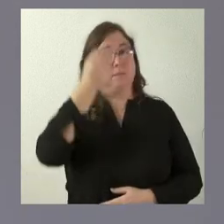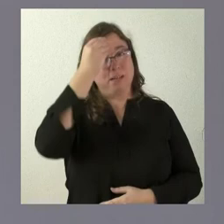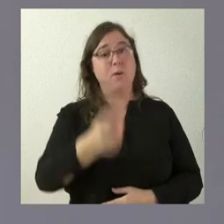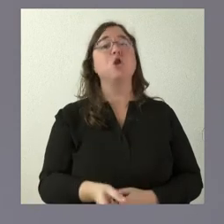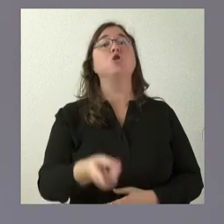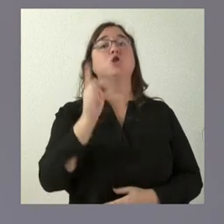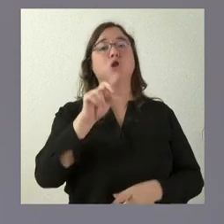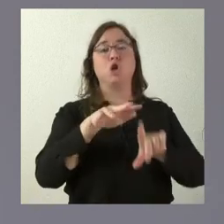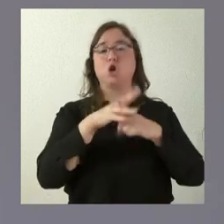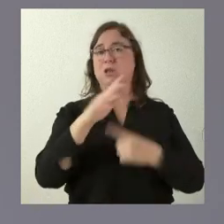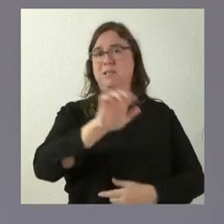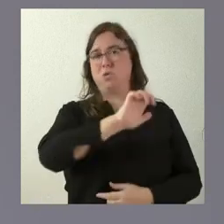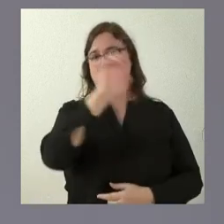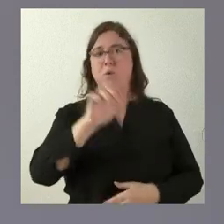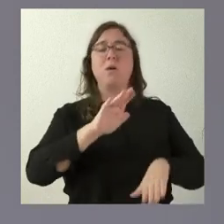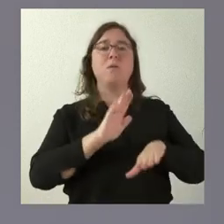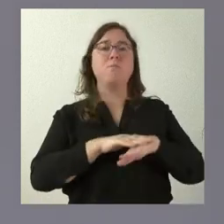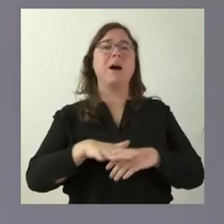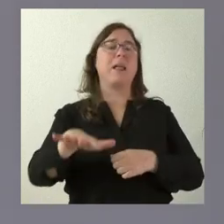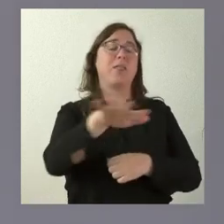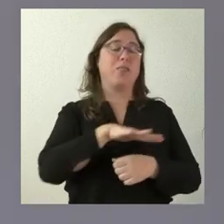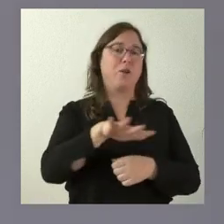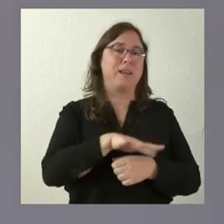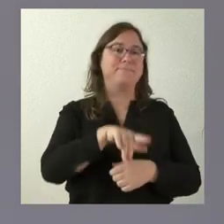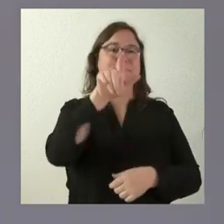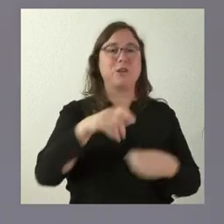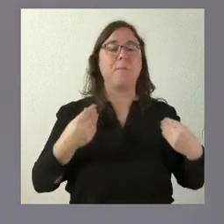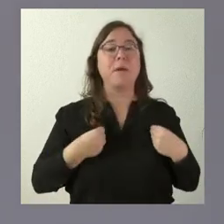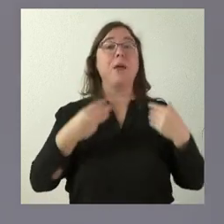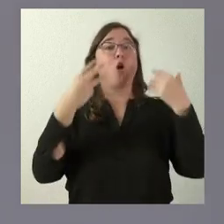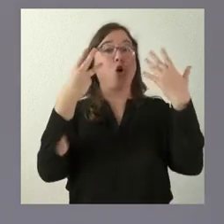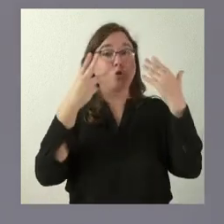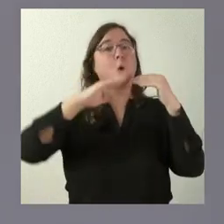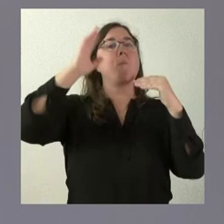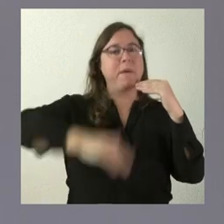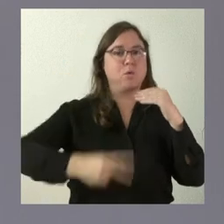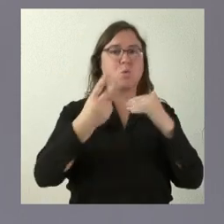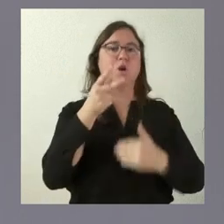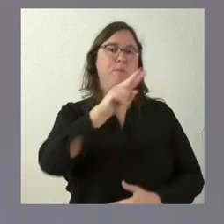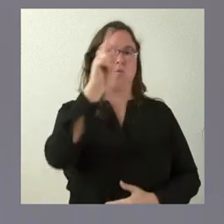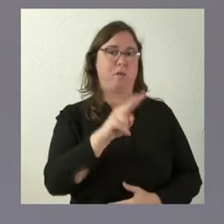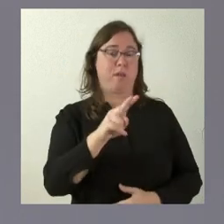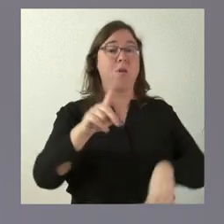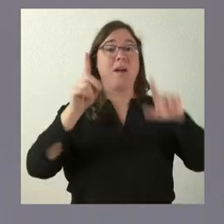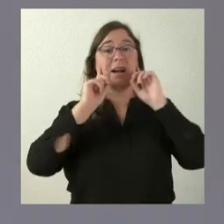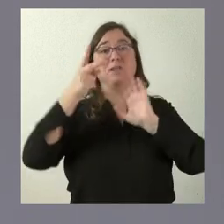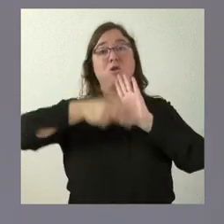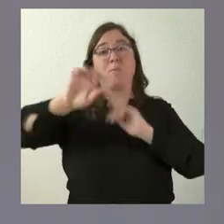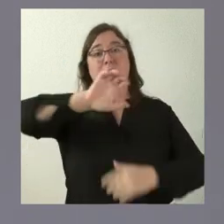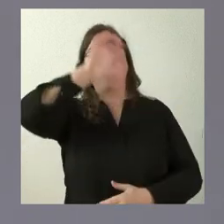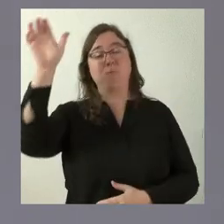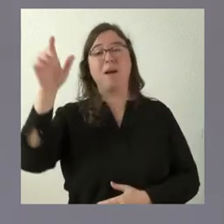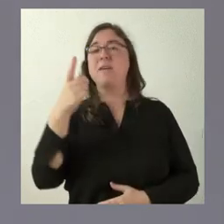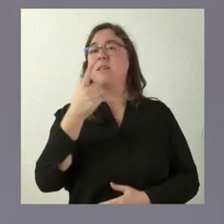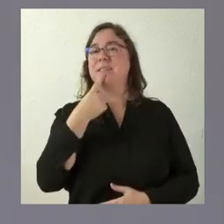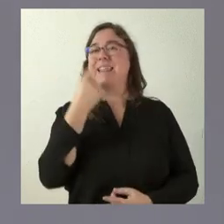contexto europeo de la normativa europea para aquellas zonas de menos de ocho habitantes kilómetro cuadrado. En el caso de la normativa europea veíamos que había